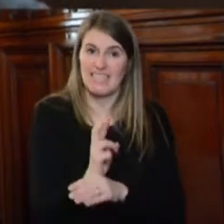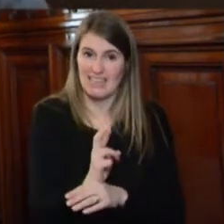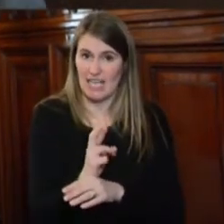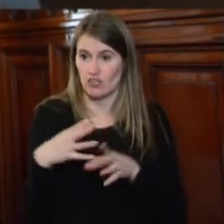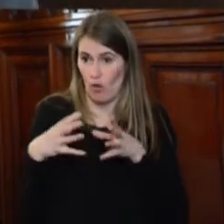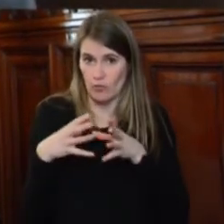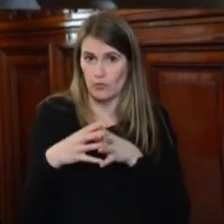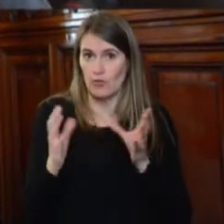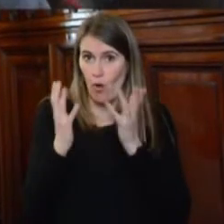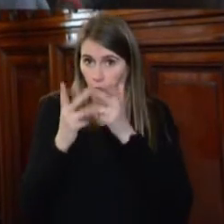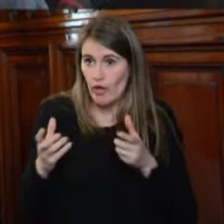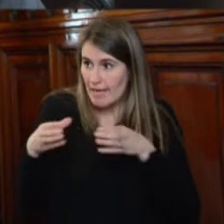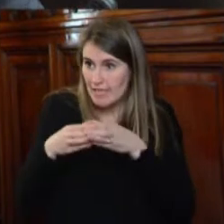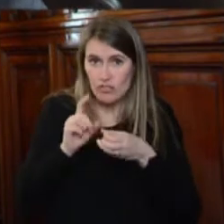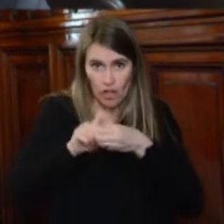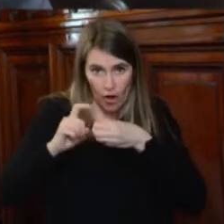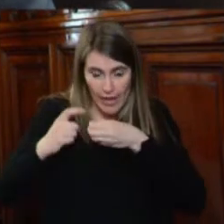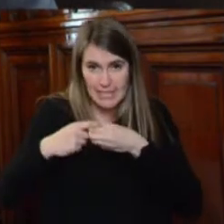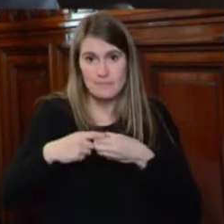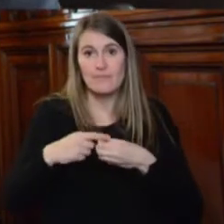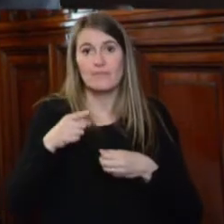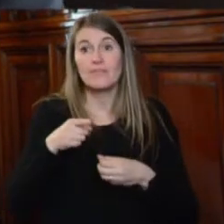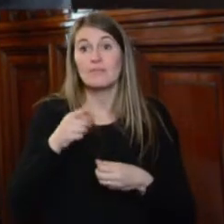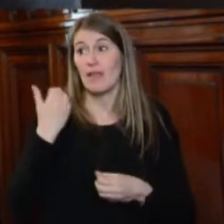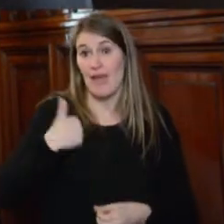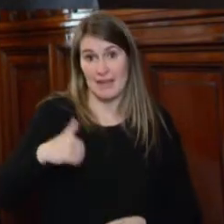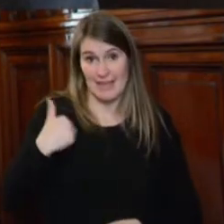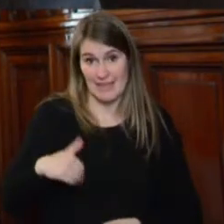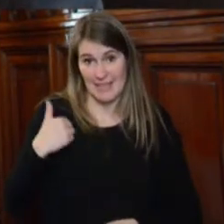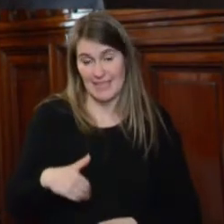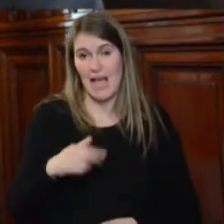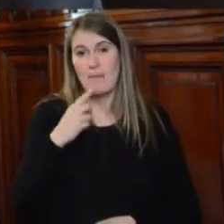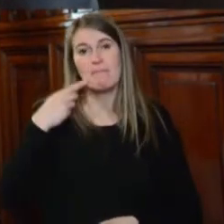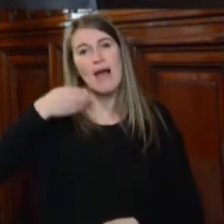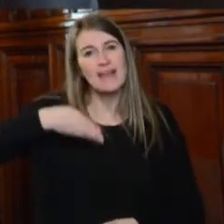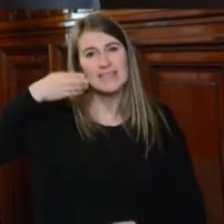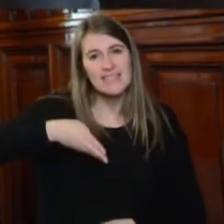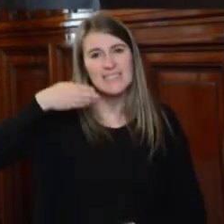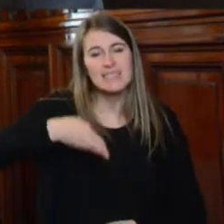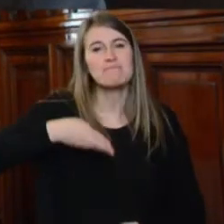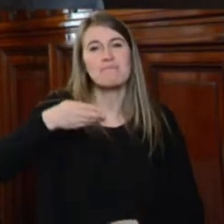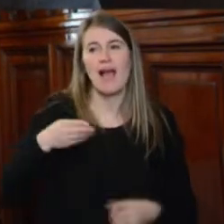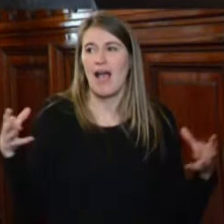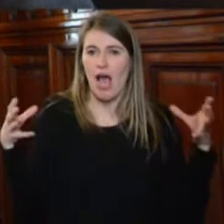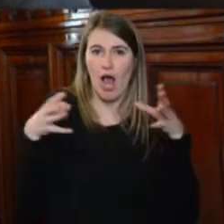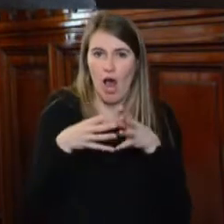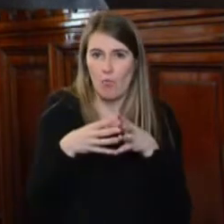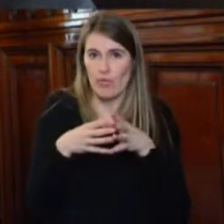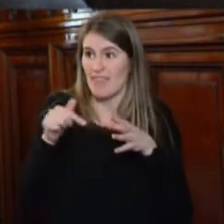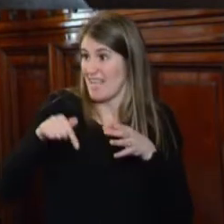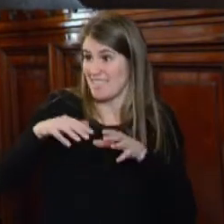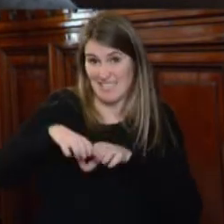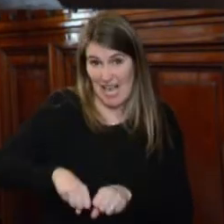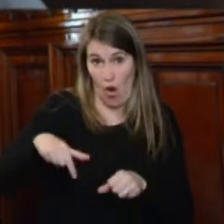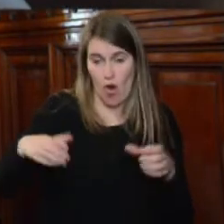las organizaciones solicitantes, como del ilustre Estado de Argentina, por su participación en esta audiencia y la información que nos